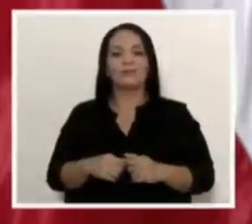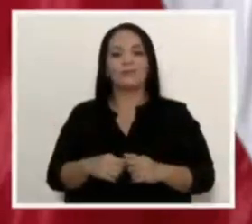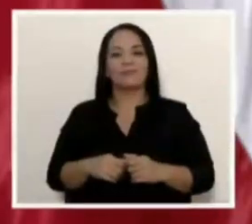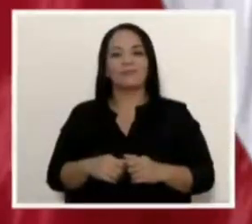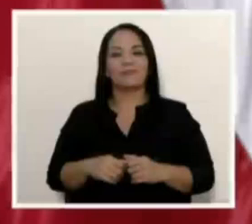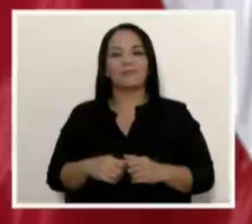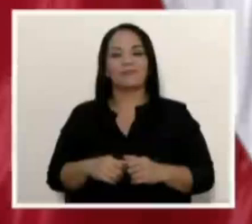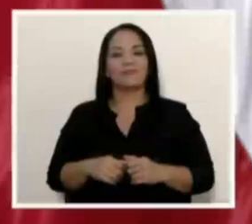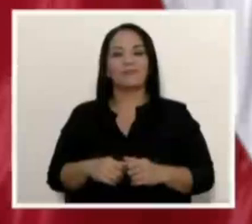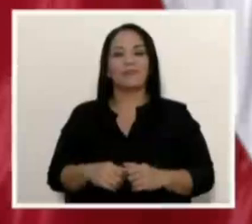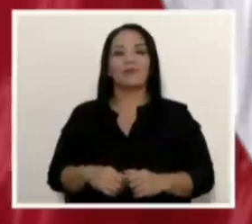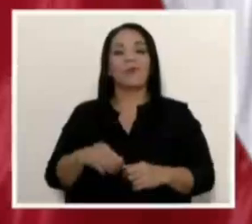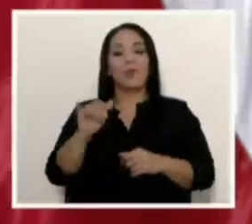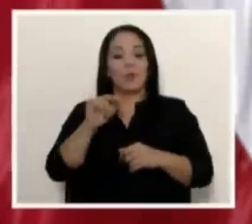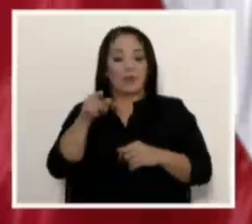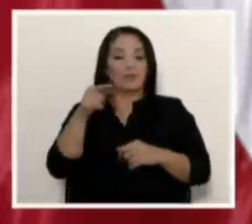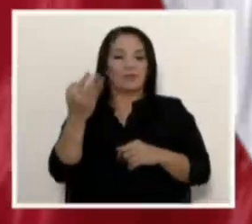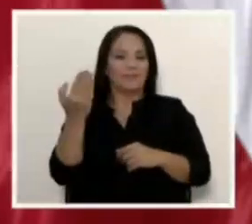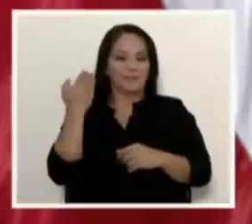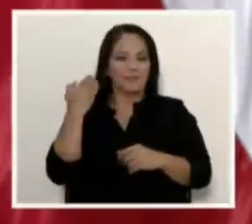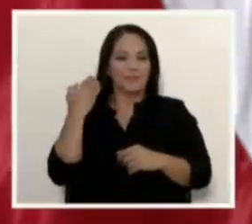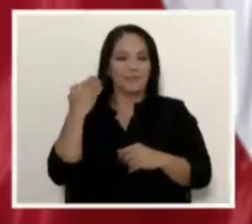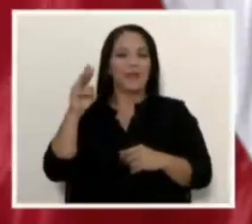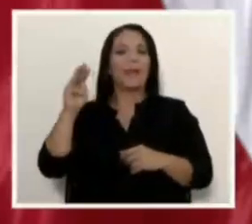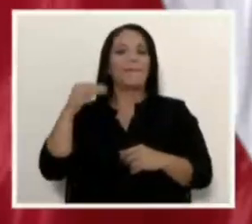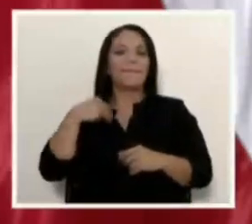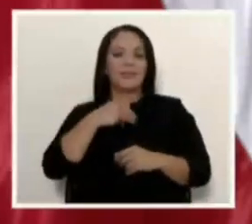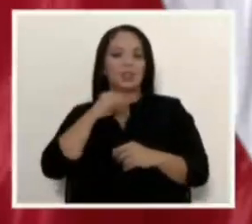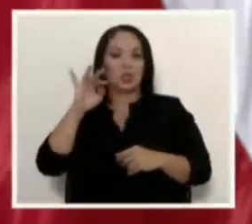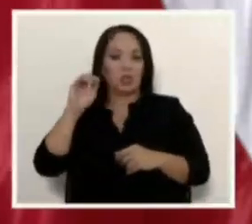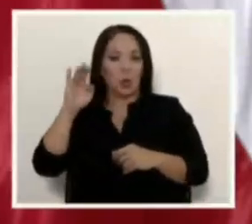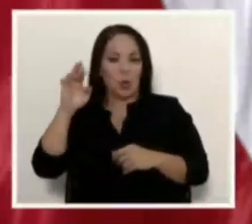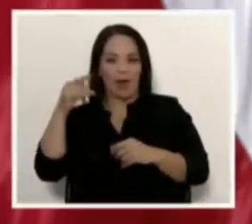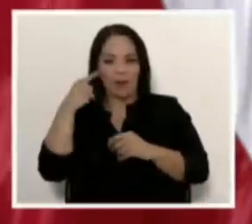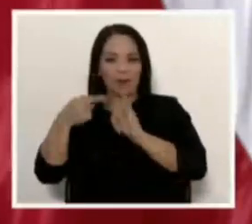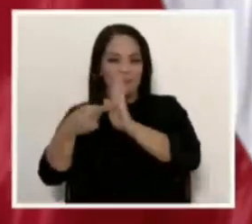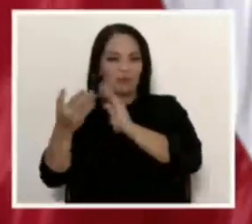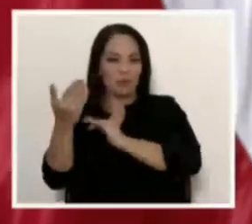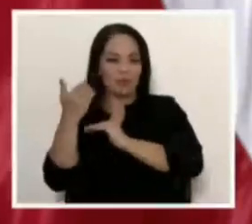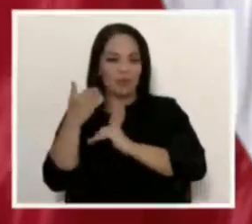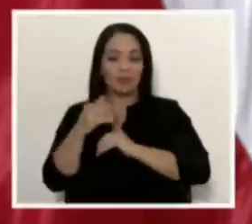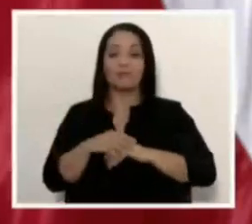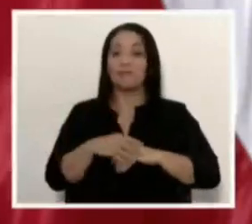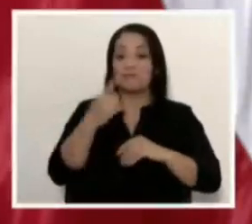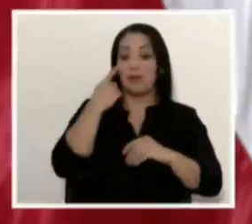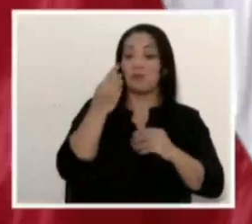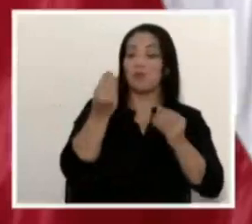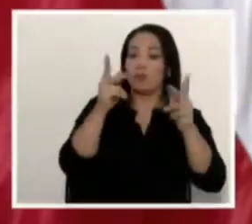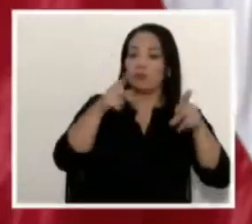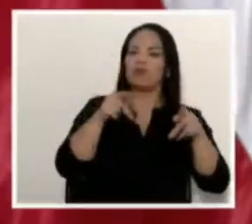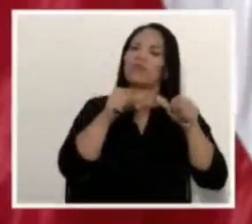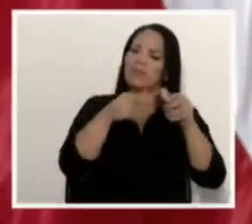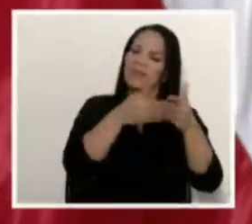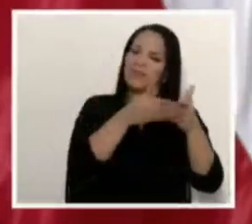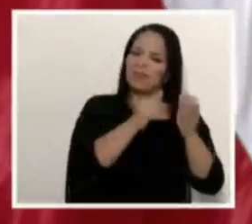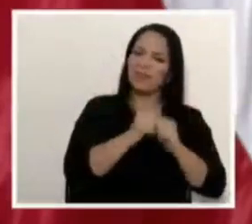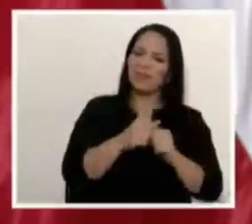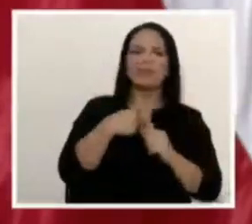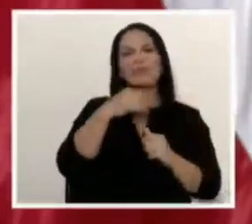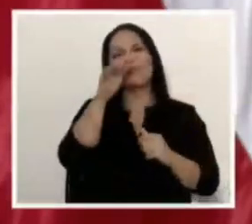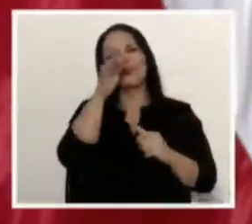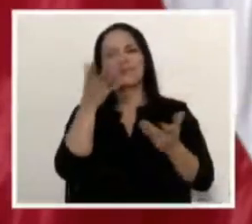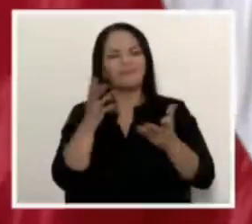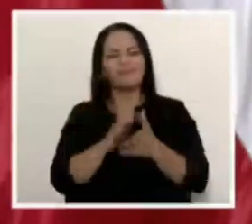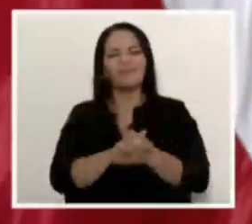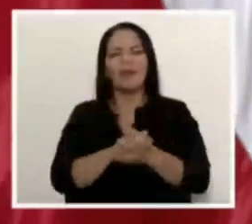Entonces, junto a lo que acaba de presentar el ministro Tobar, para los que siguen insistiendo, porque verán qué gracia me hace a mí. No,